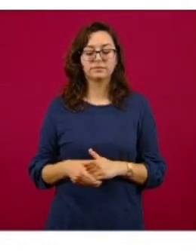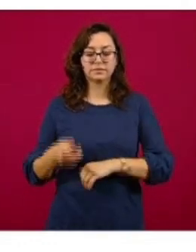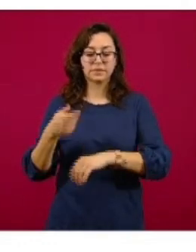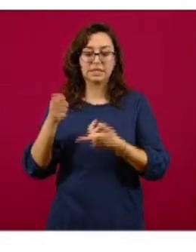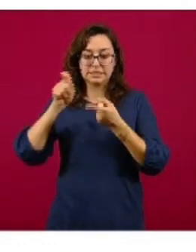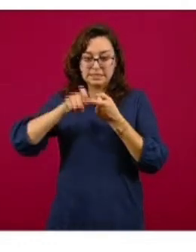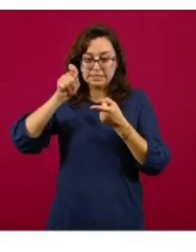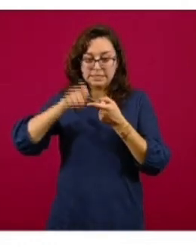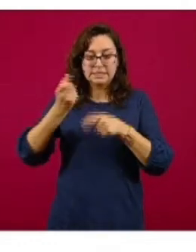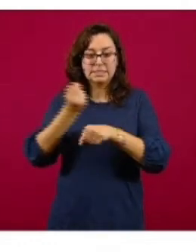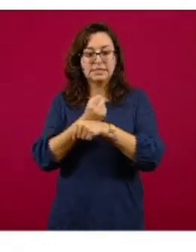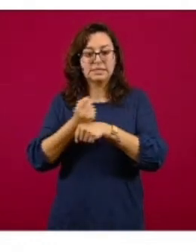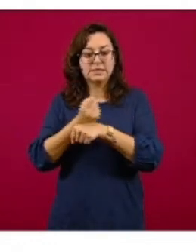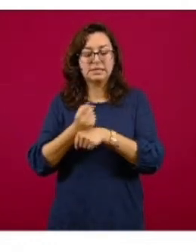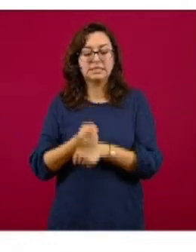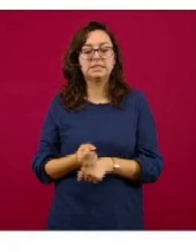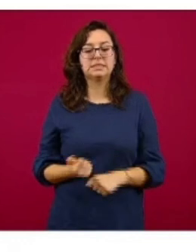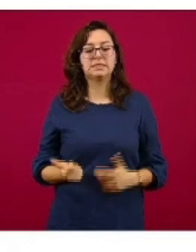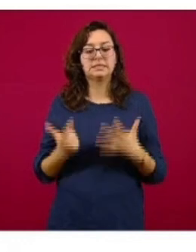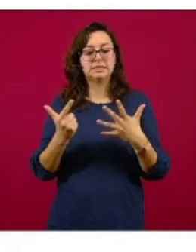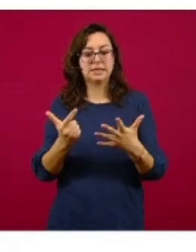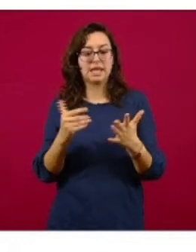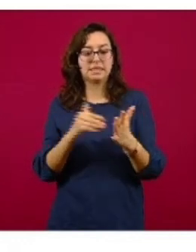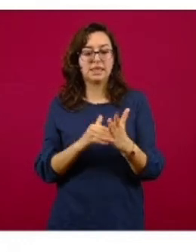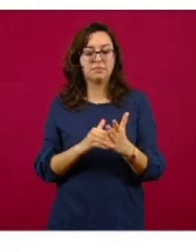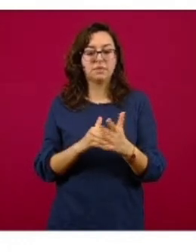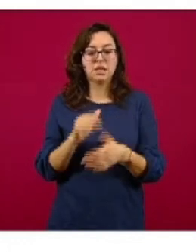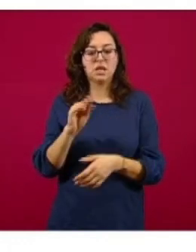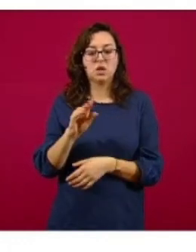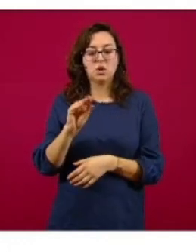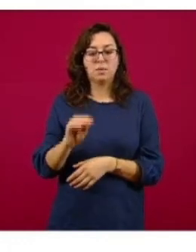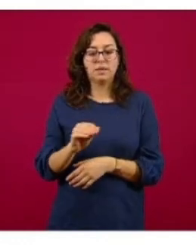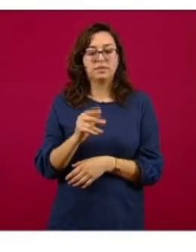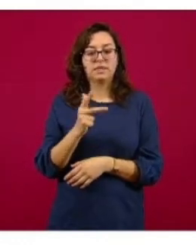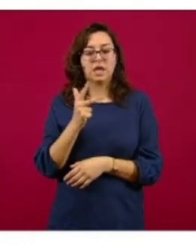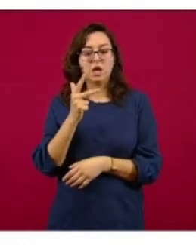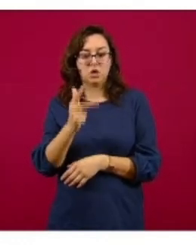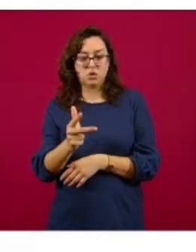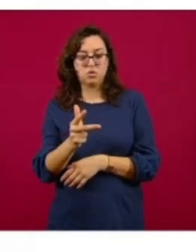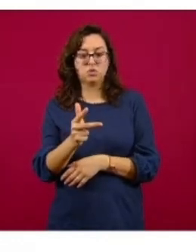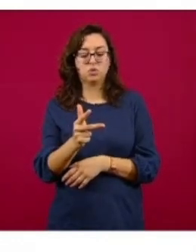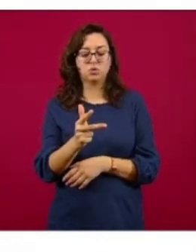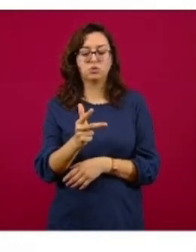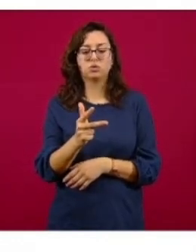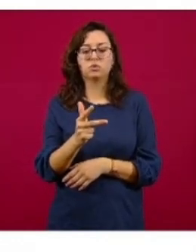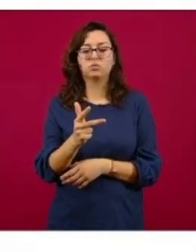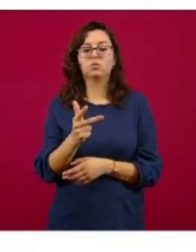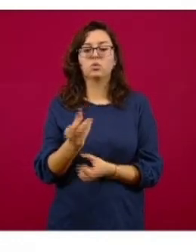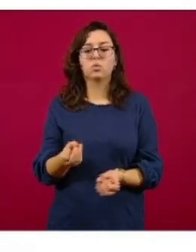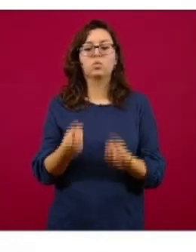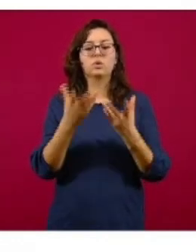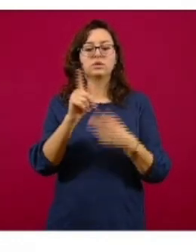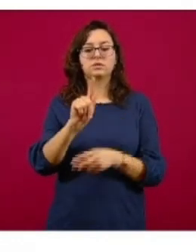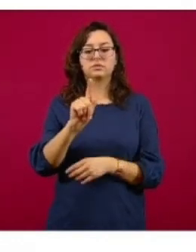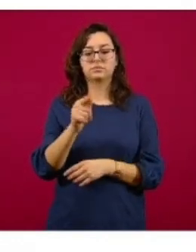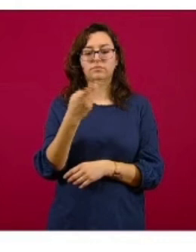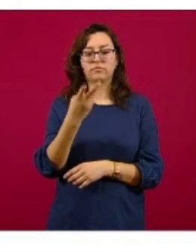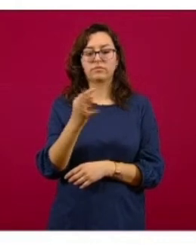muestras de sangre, de 7.098 muestras, que son el 74